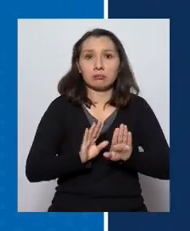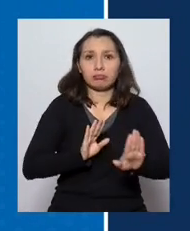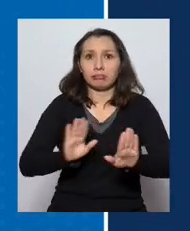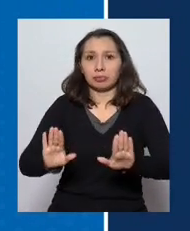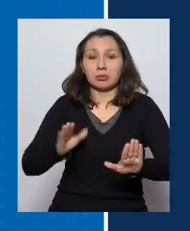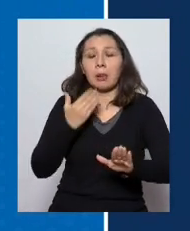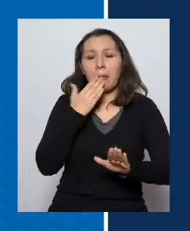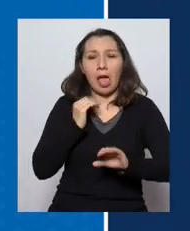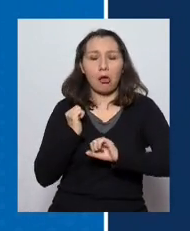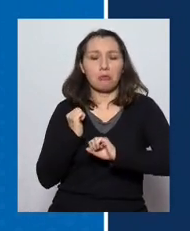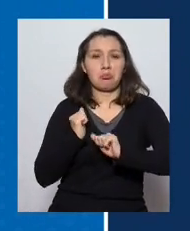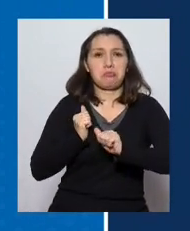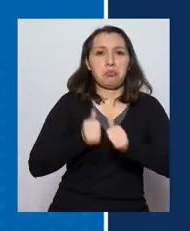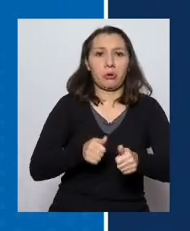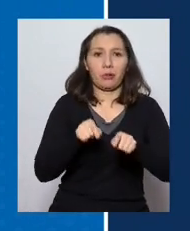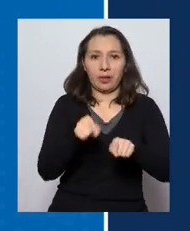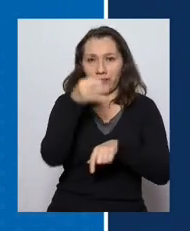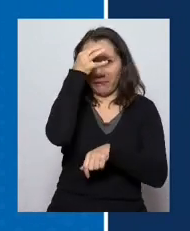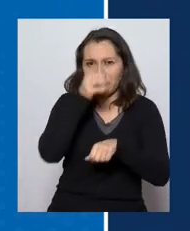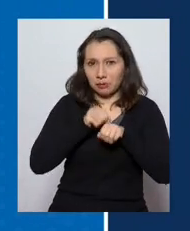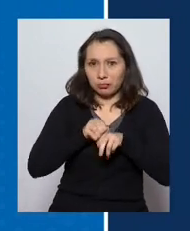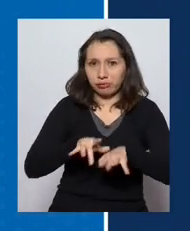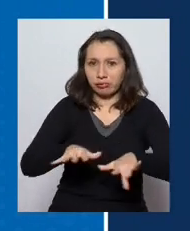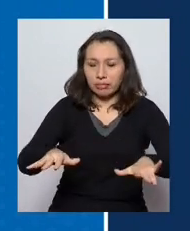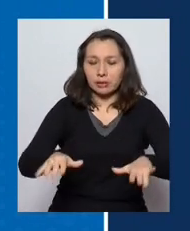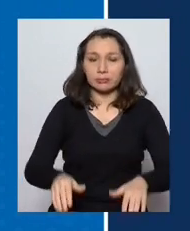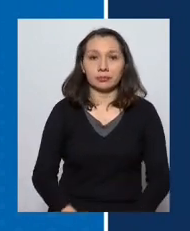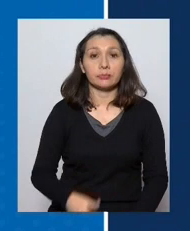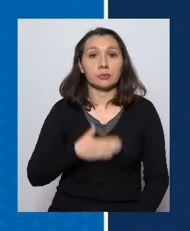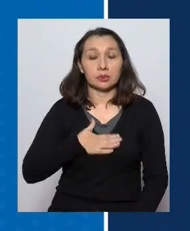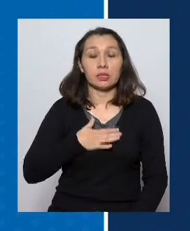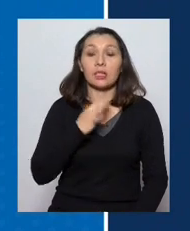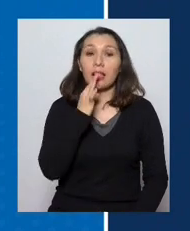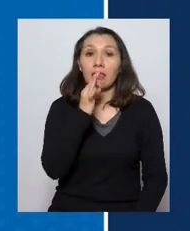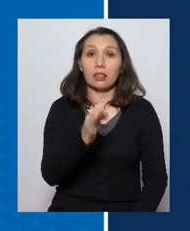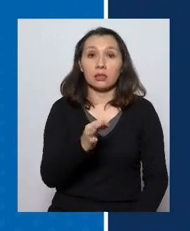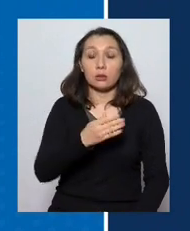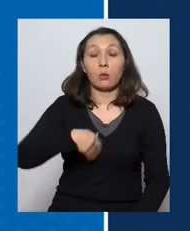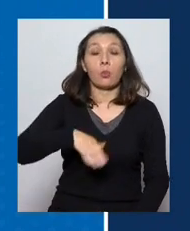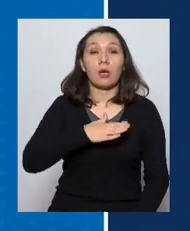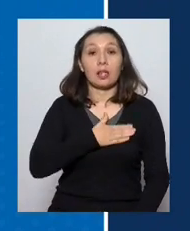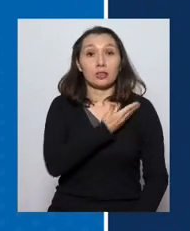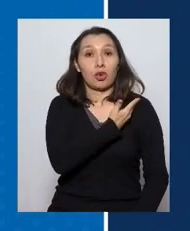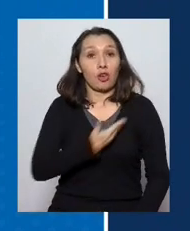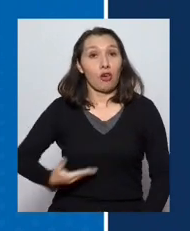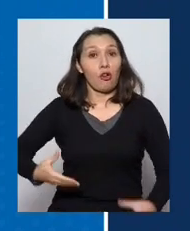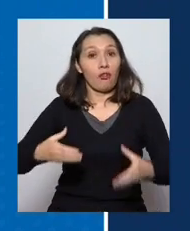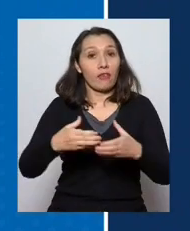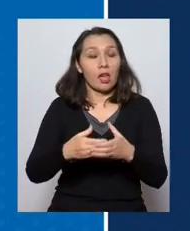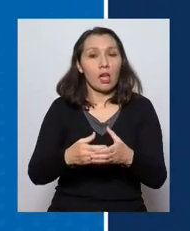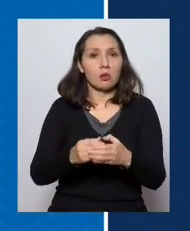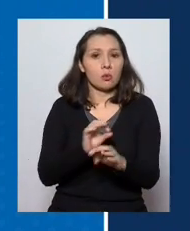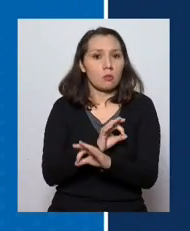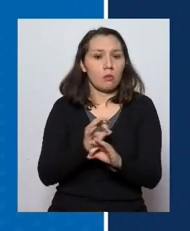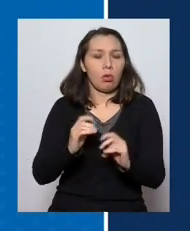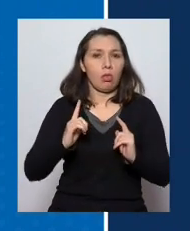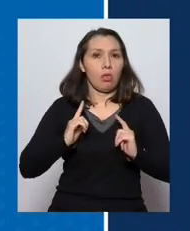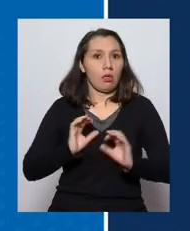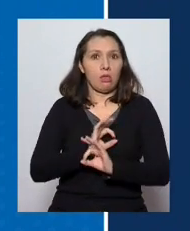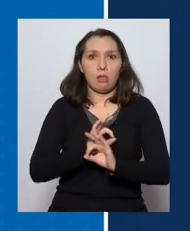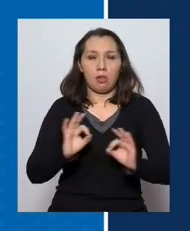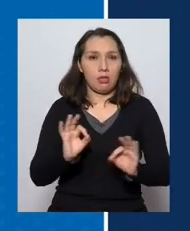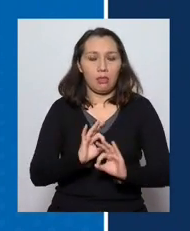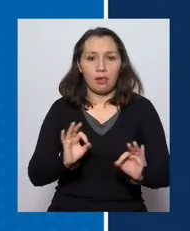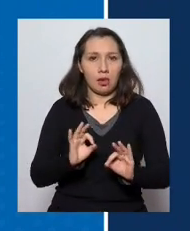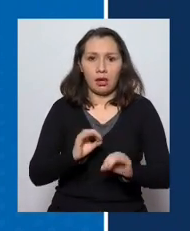que vamos a derrotar esta pandemia. Quiero decir que nuestro gobierno no ha descansado ni un